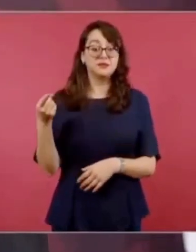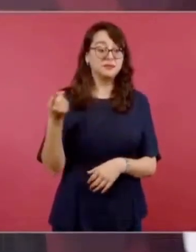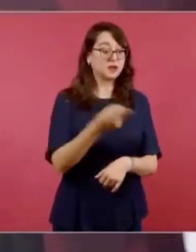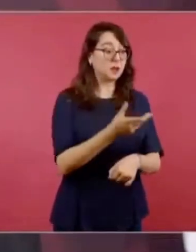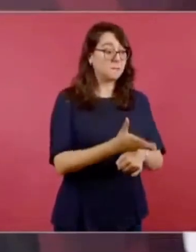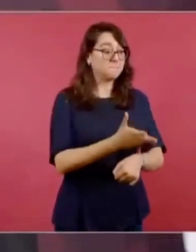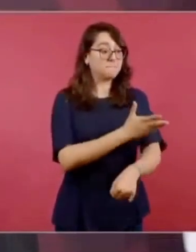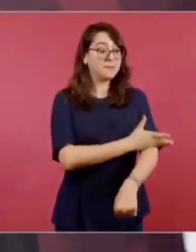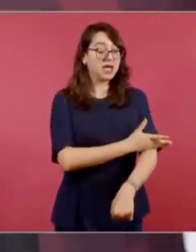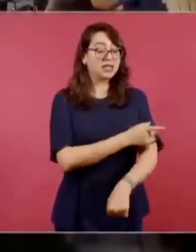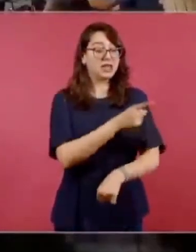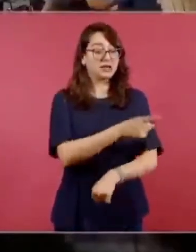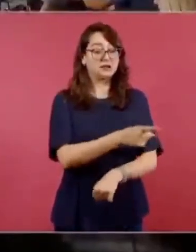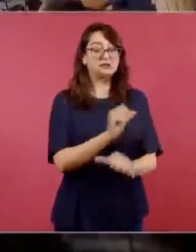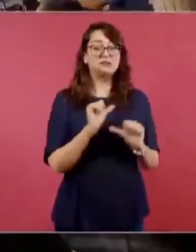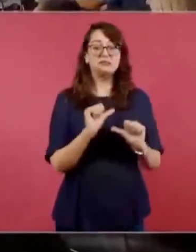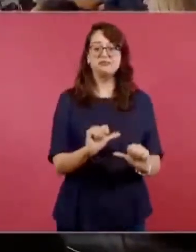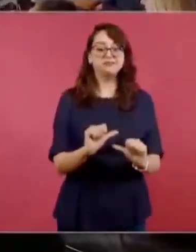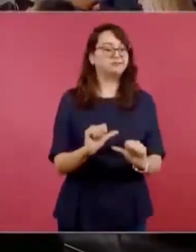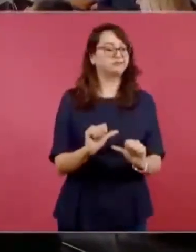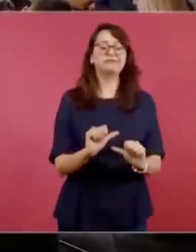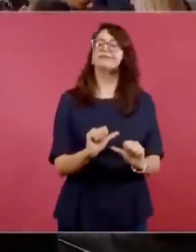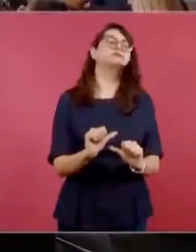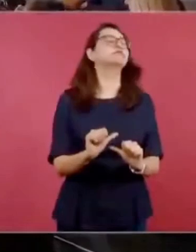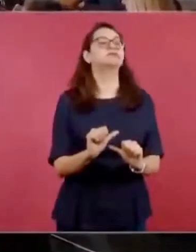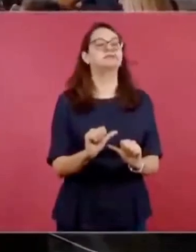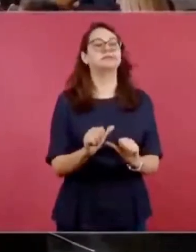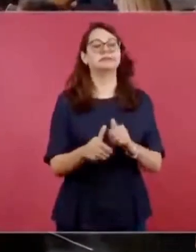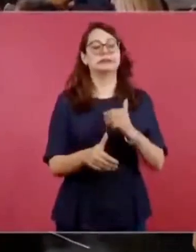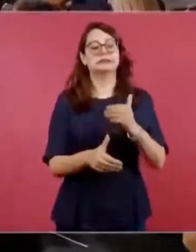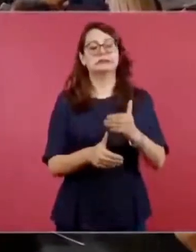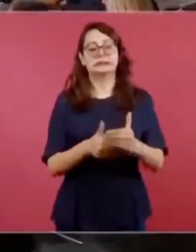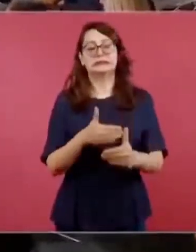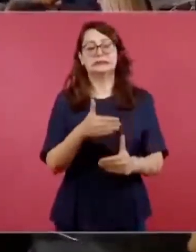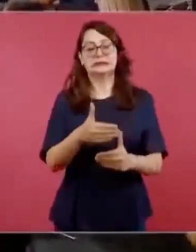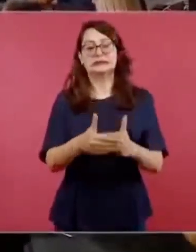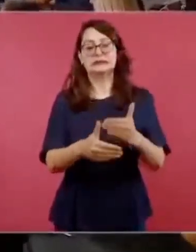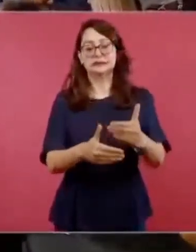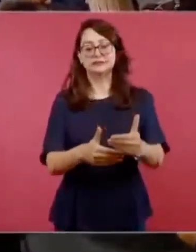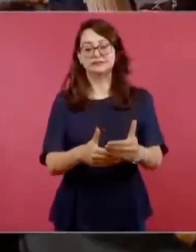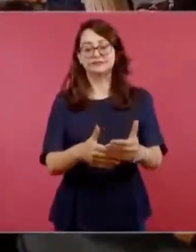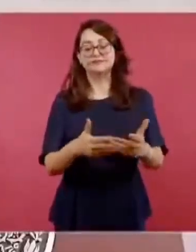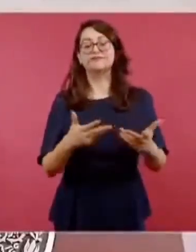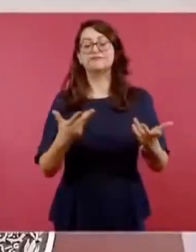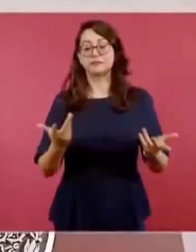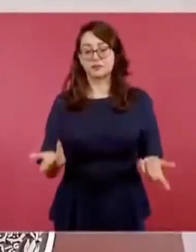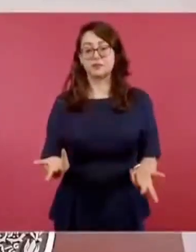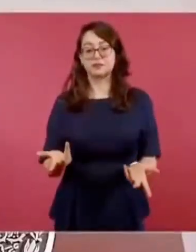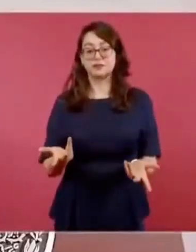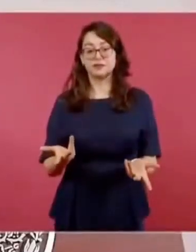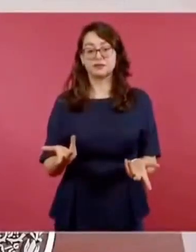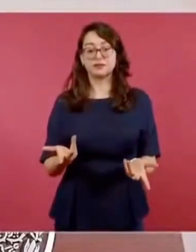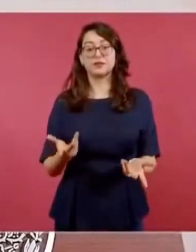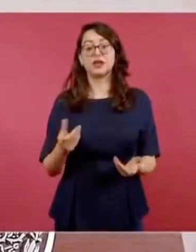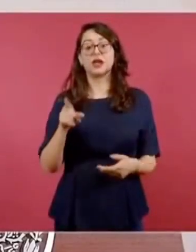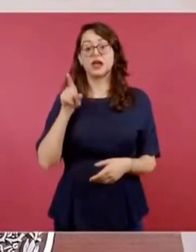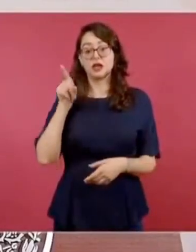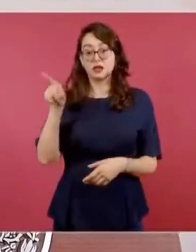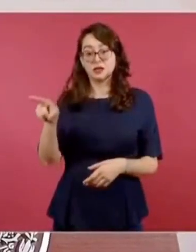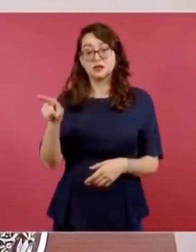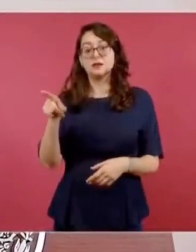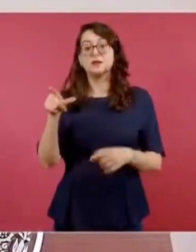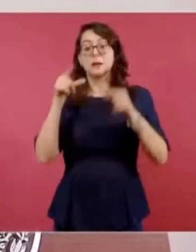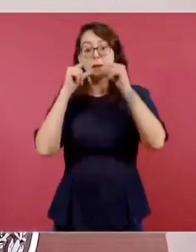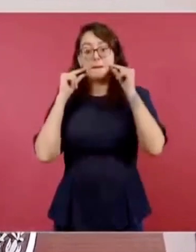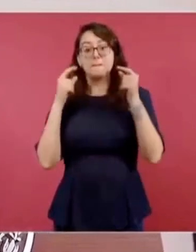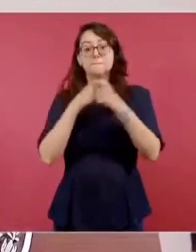su vida. Es evidente que amigos del gobierno le proporcionaron a Villa los